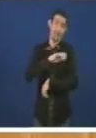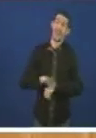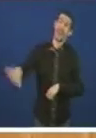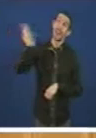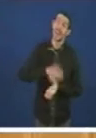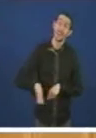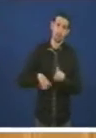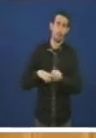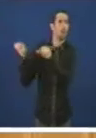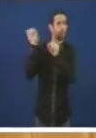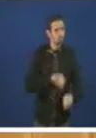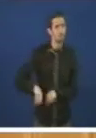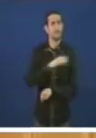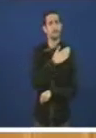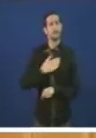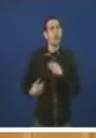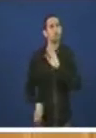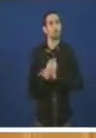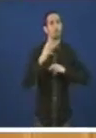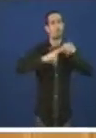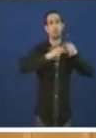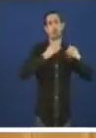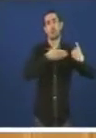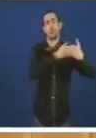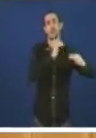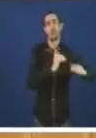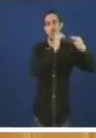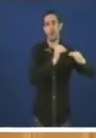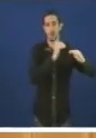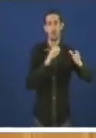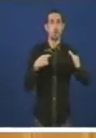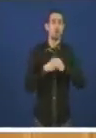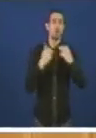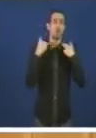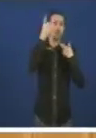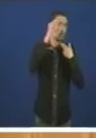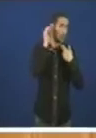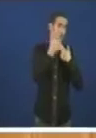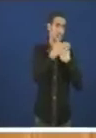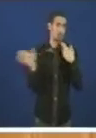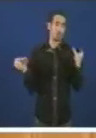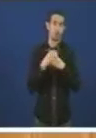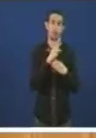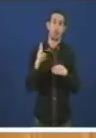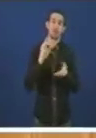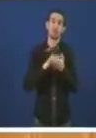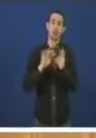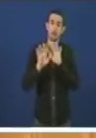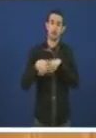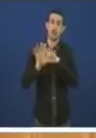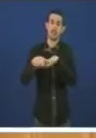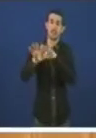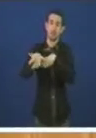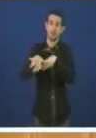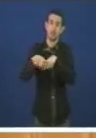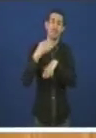Lembrexas aos diputados e diputadas do Partido Popular aquela manifestación en Ferrol o 6 de